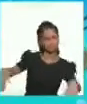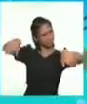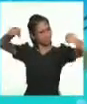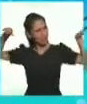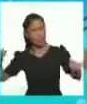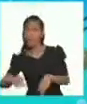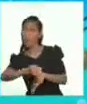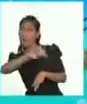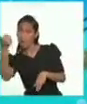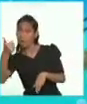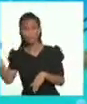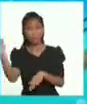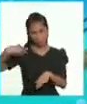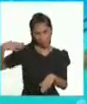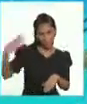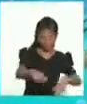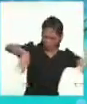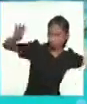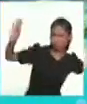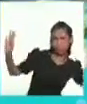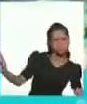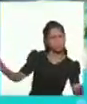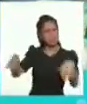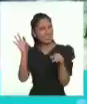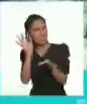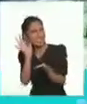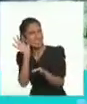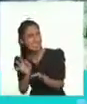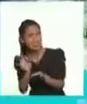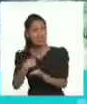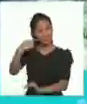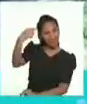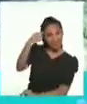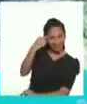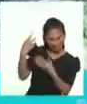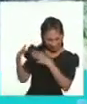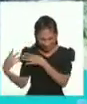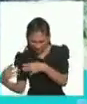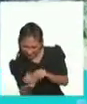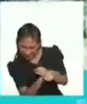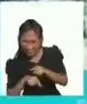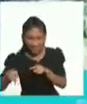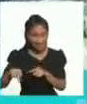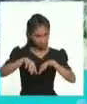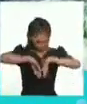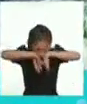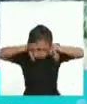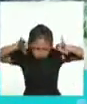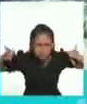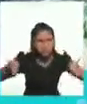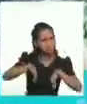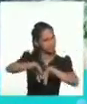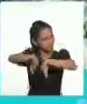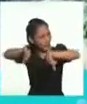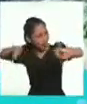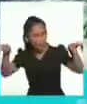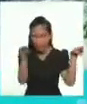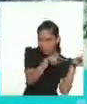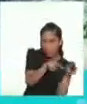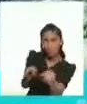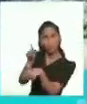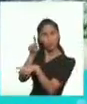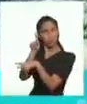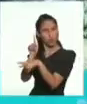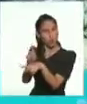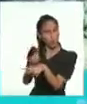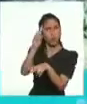con dos peces rémora apuestas. Y justo cuando pensamos que esta inmersión no podría mejorar, vimos